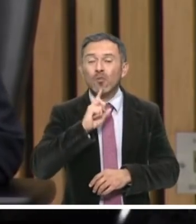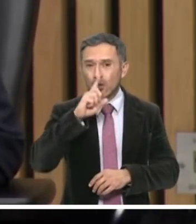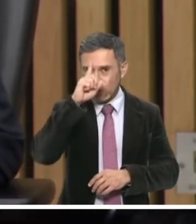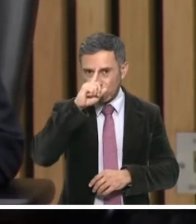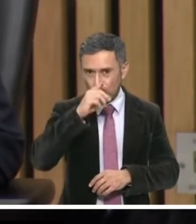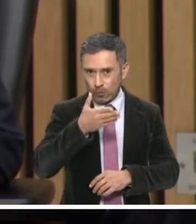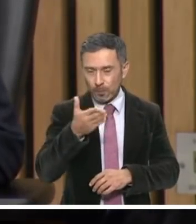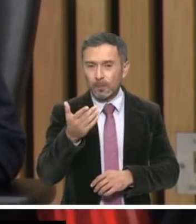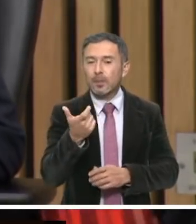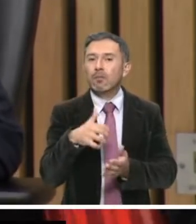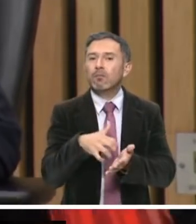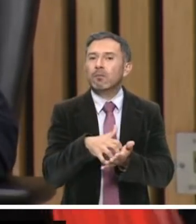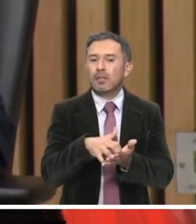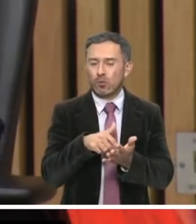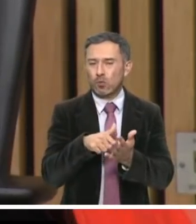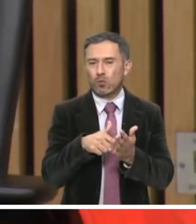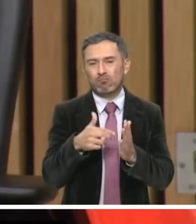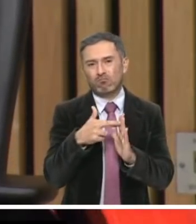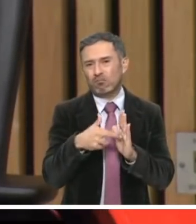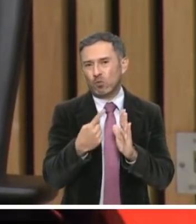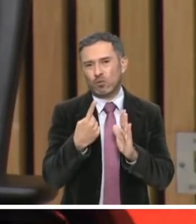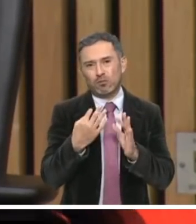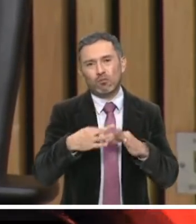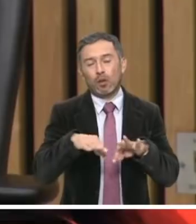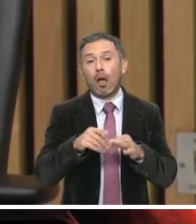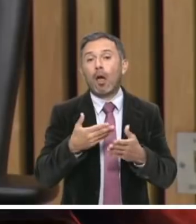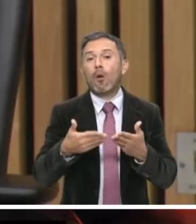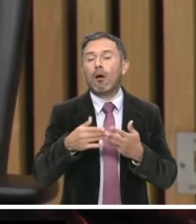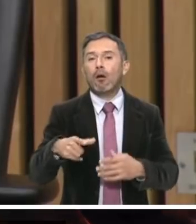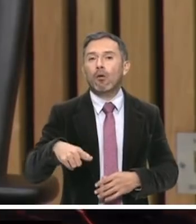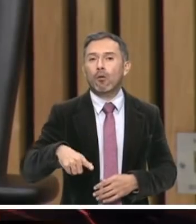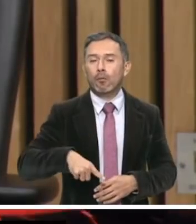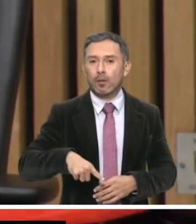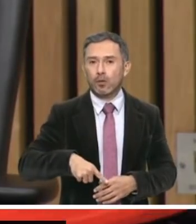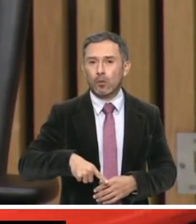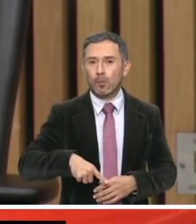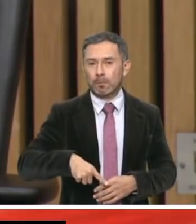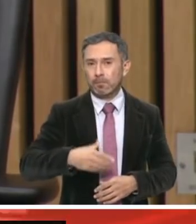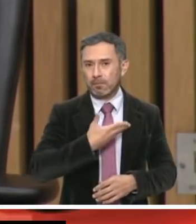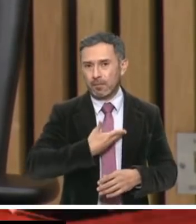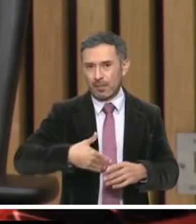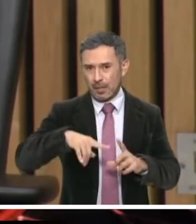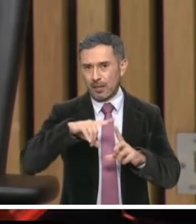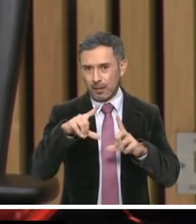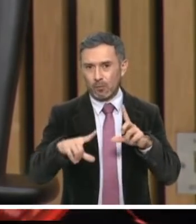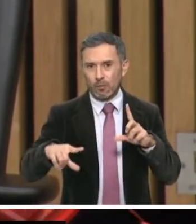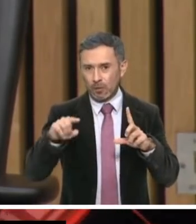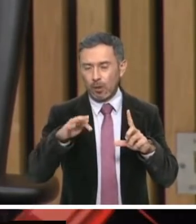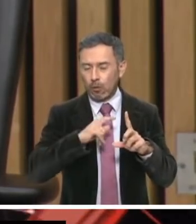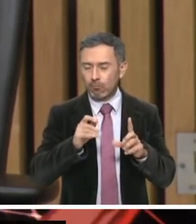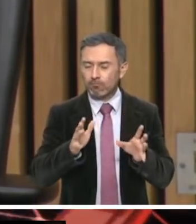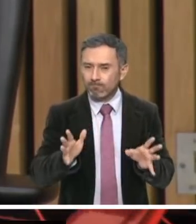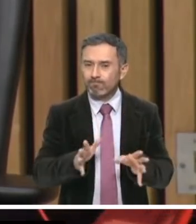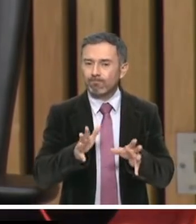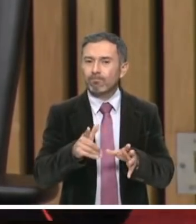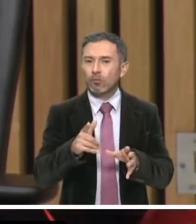es un principio que este gobierno de la República ha impulsado en